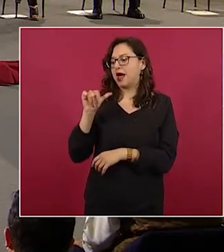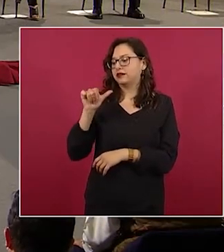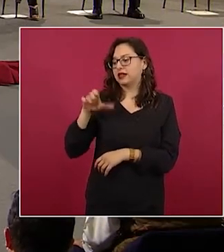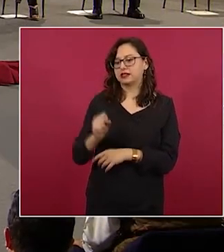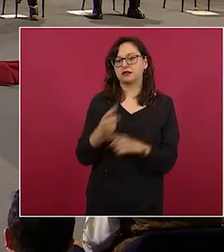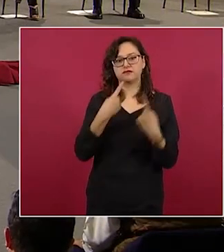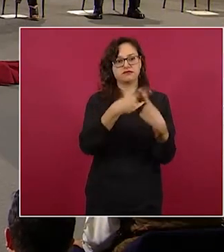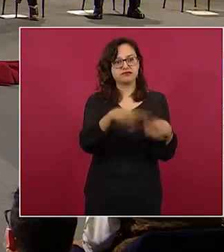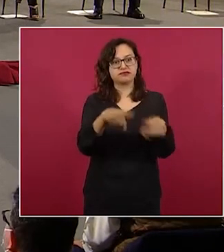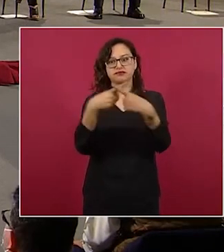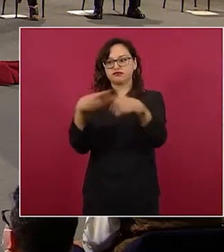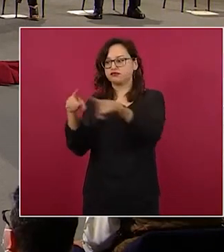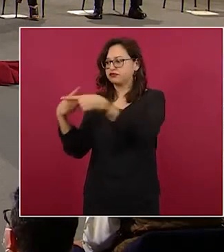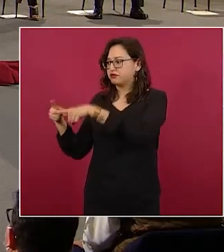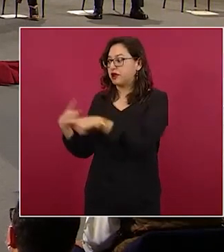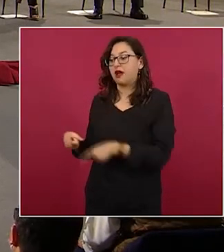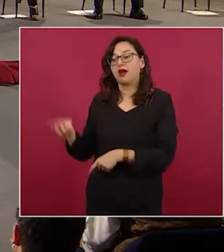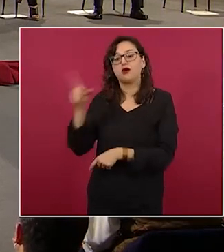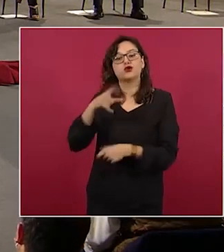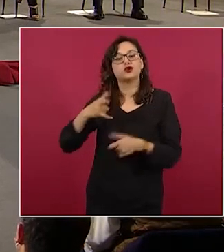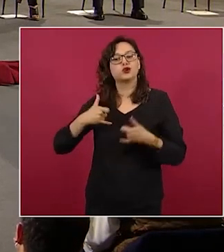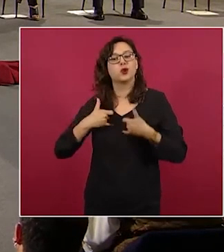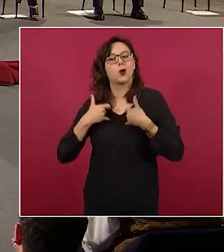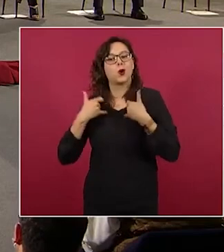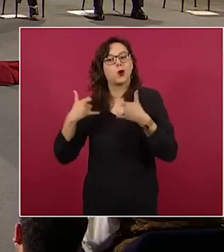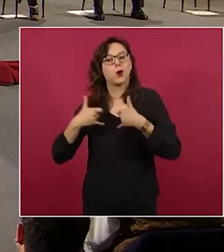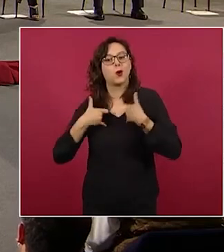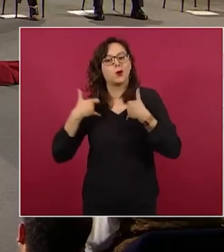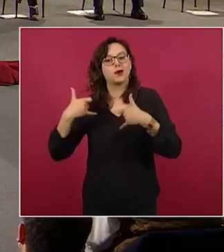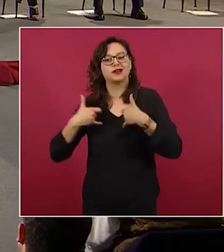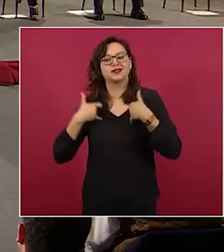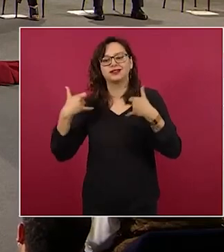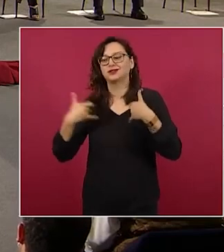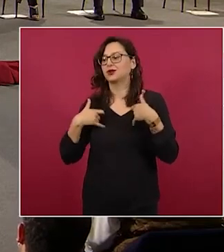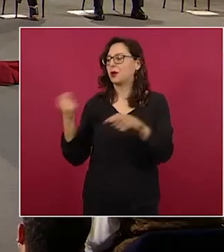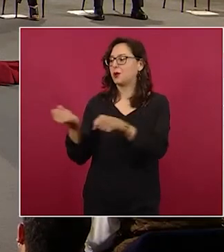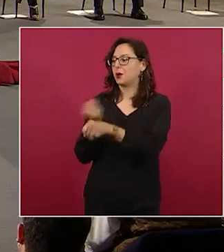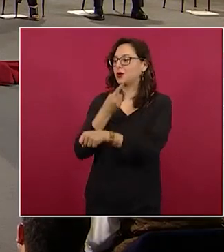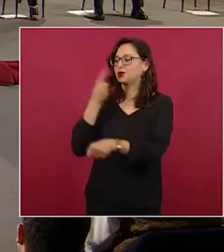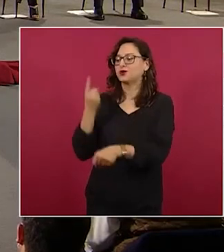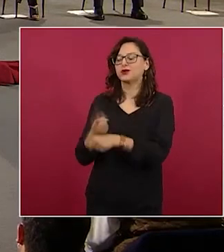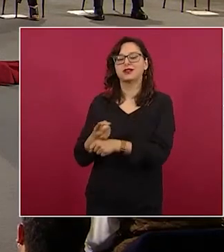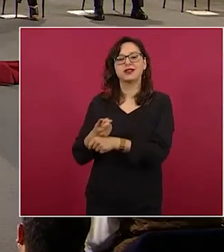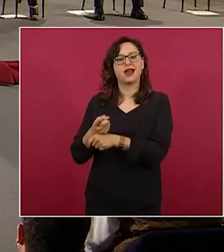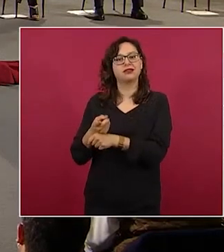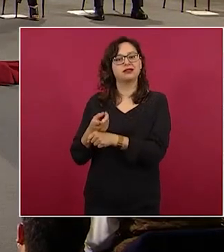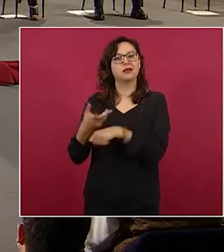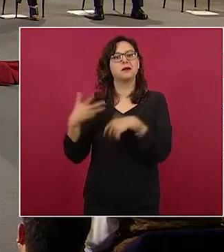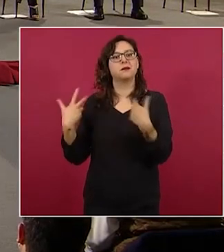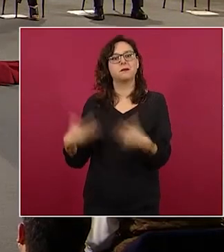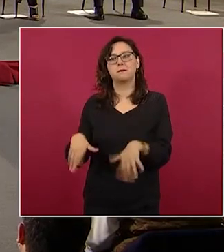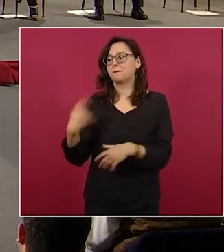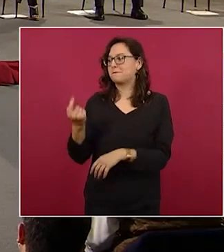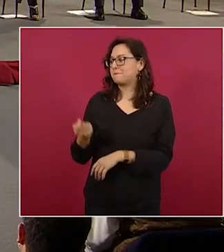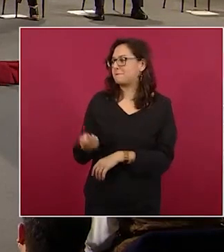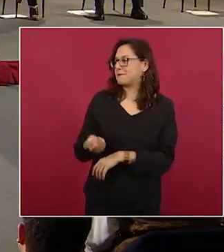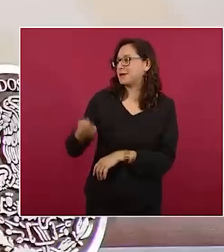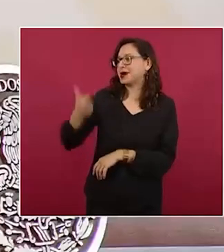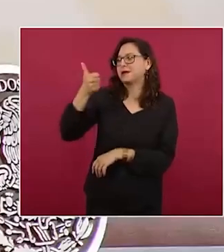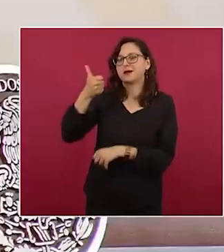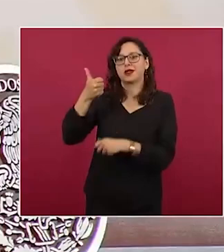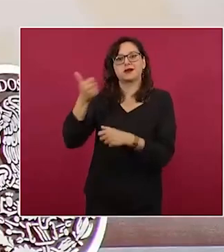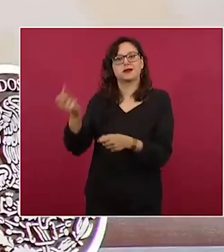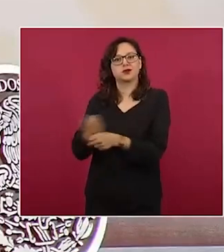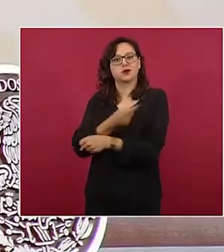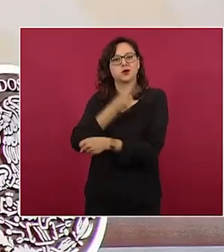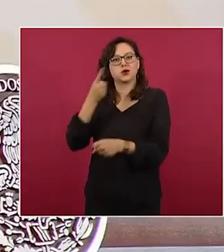los cuales son jóvenes. Se ha podido lograr dar empleo a jóvenes